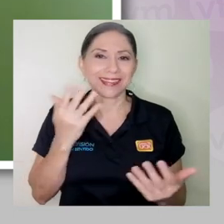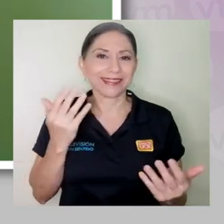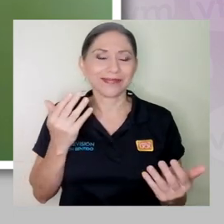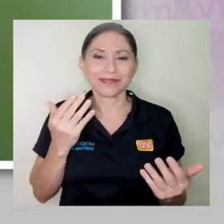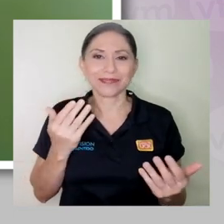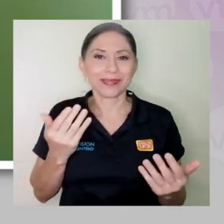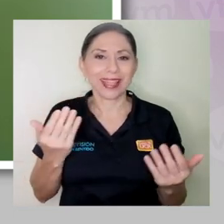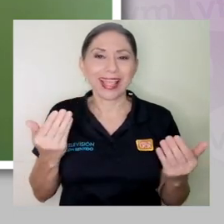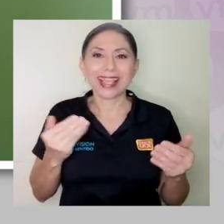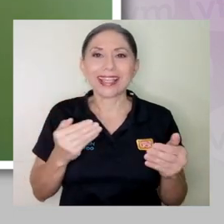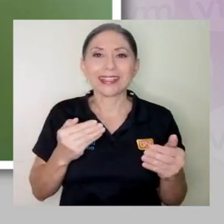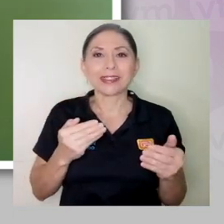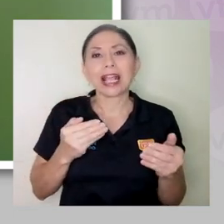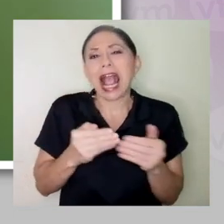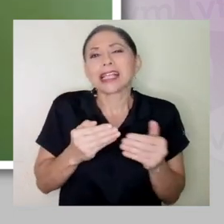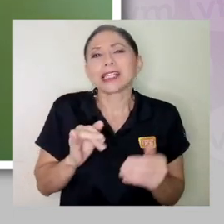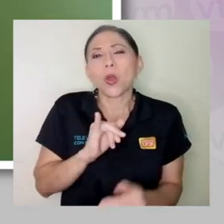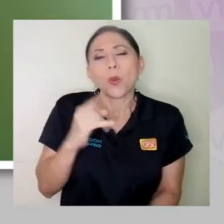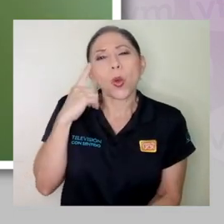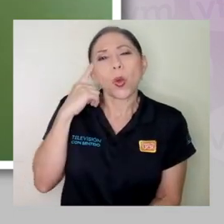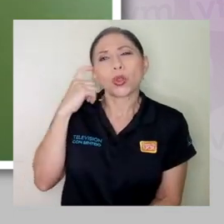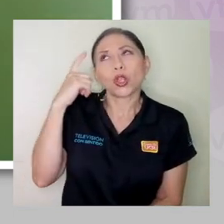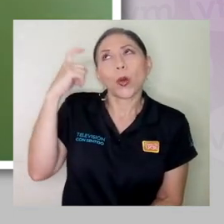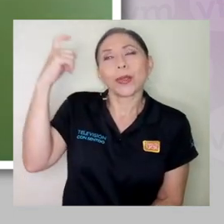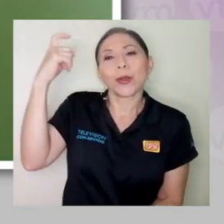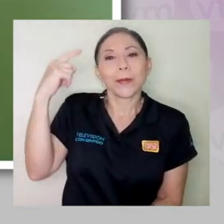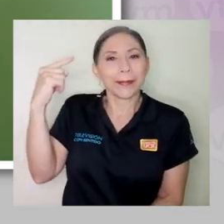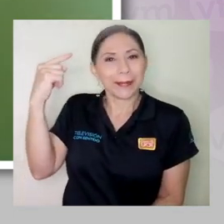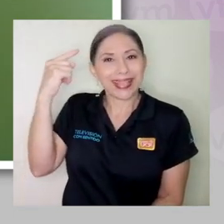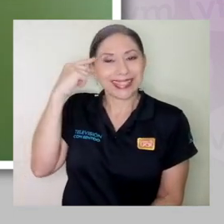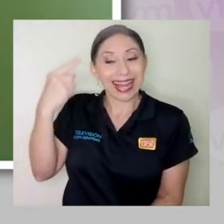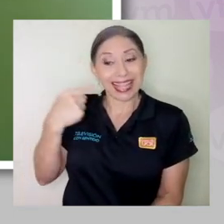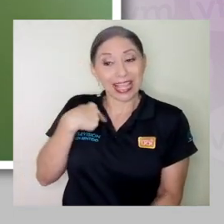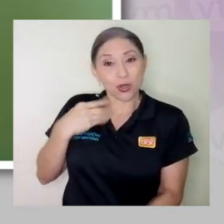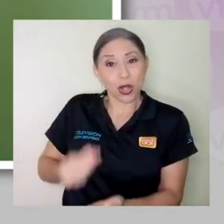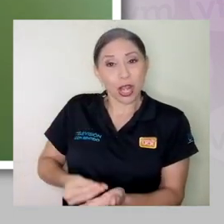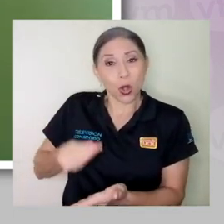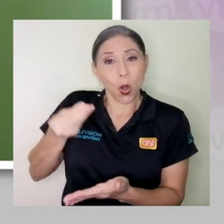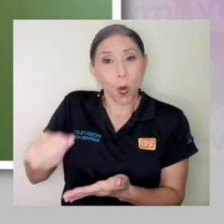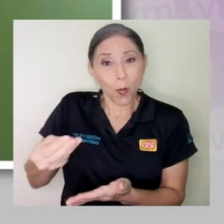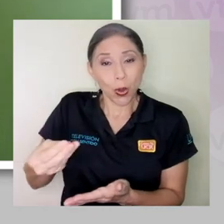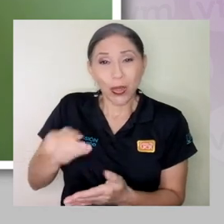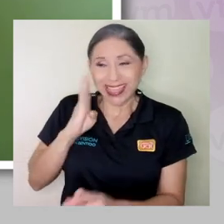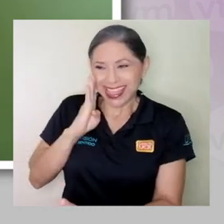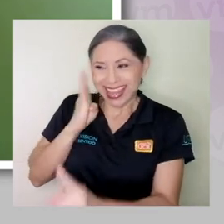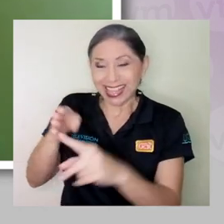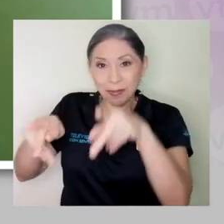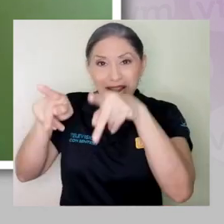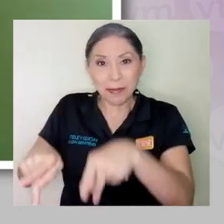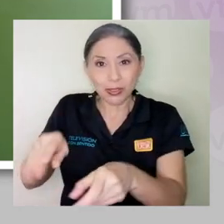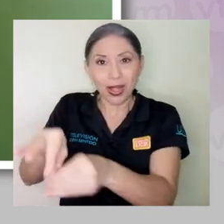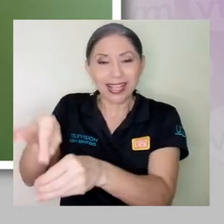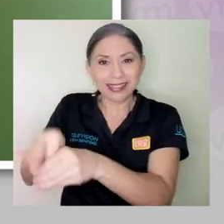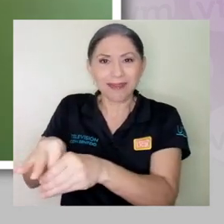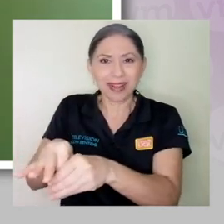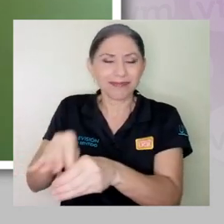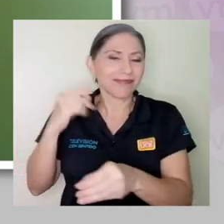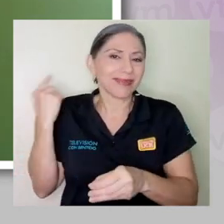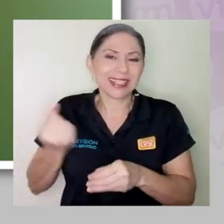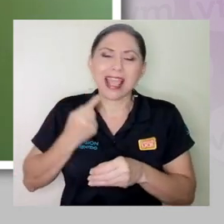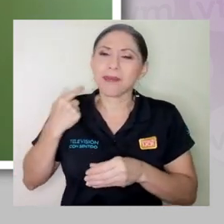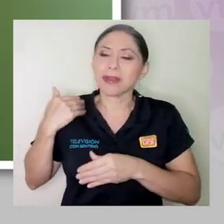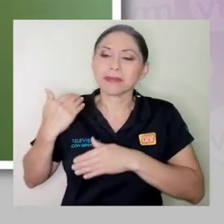utópico pensar que yo le compro directamente al que lo produce. Generalmente hay intermediarios en la cadena de comercialización y entonces